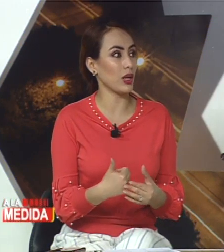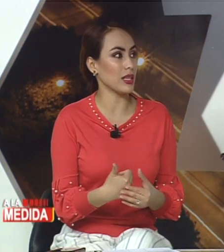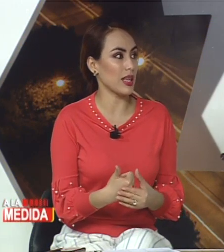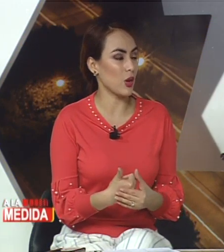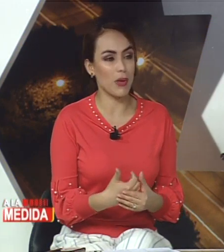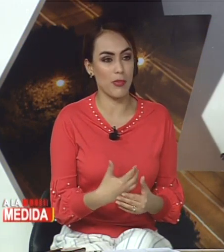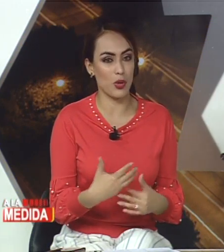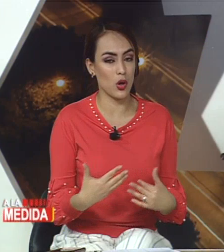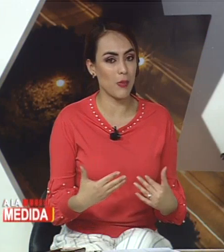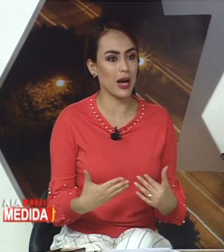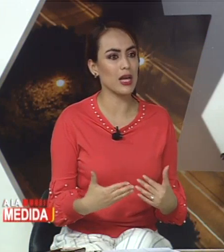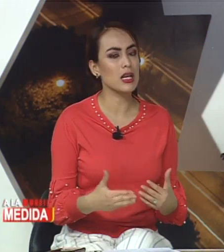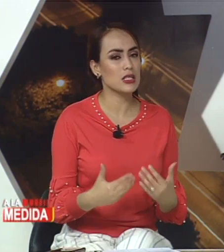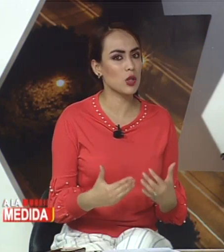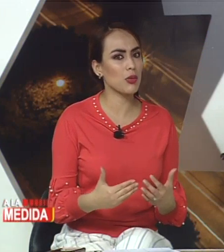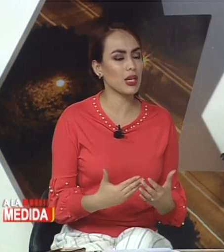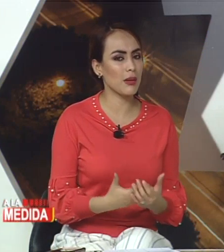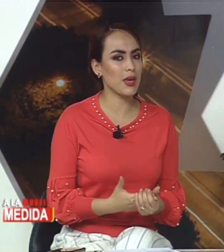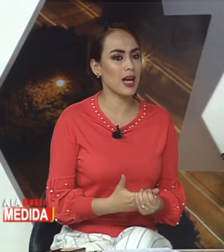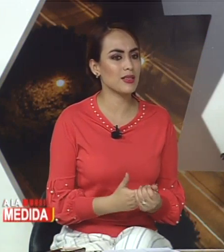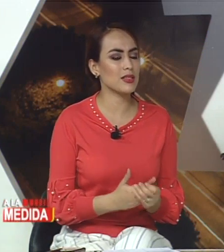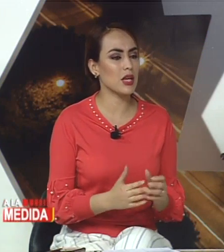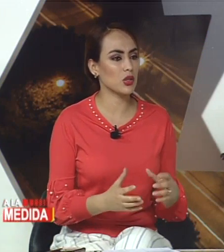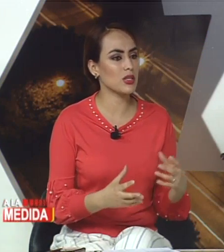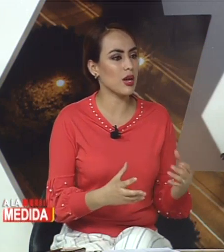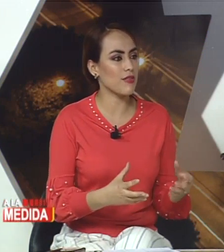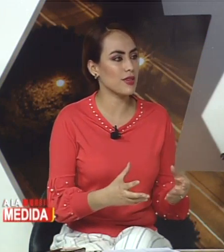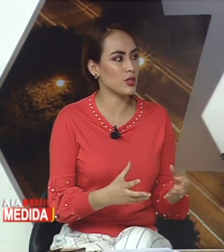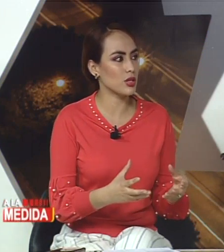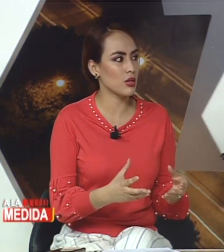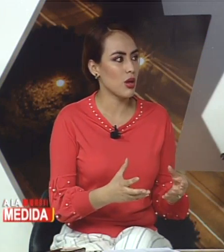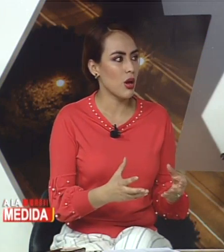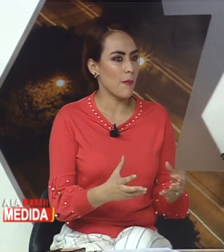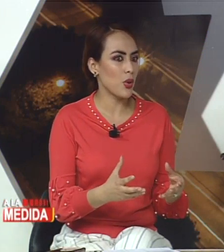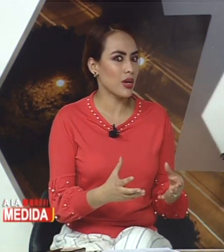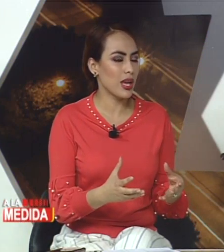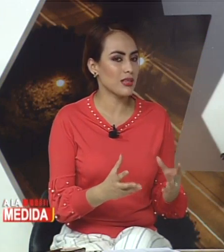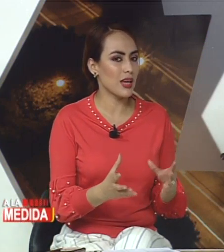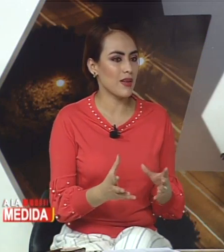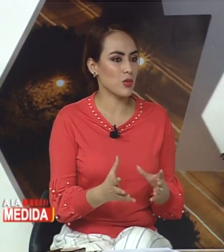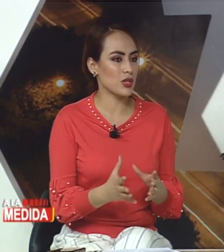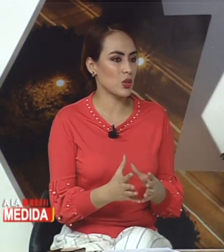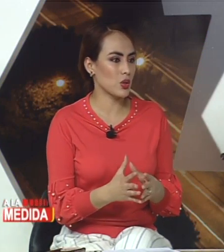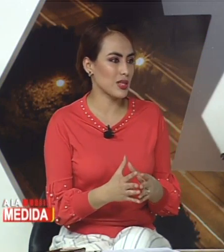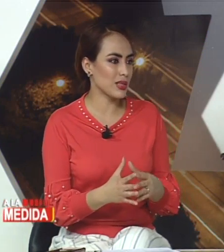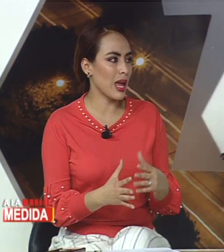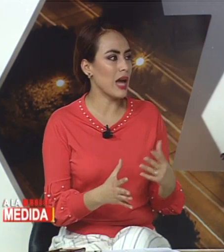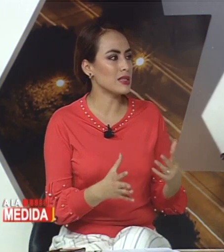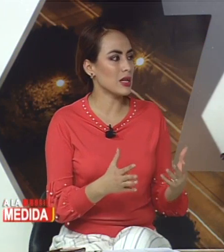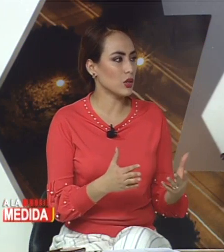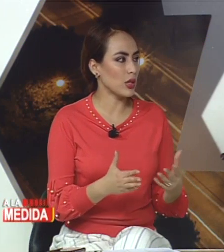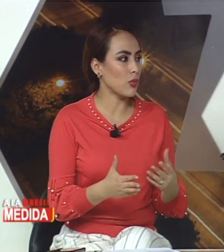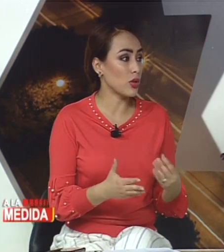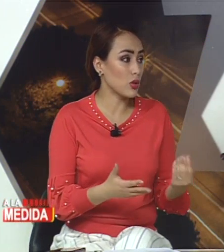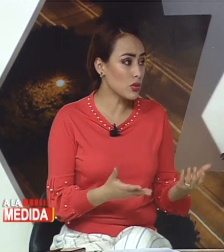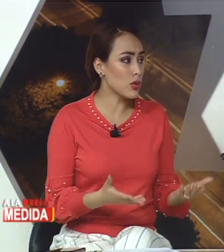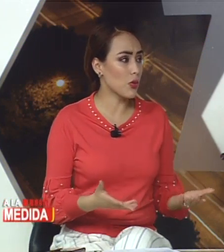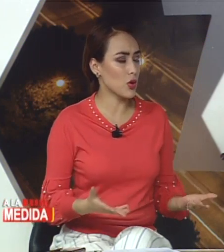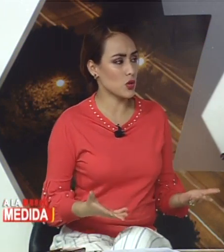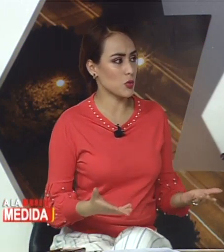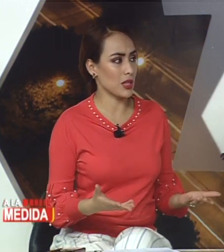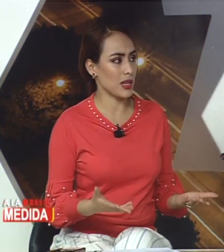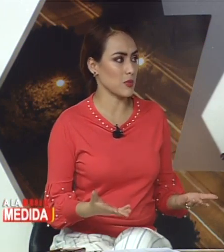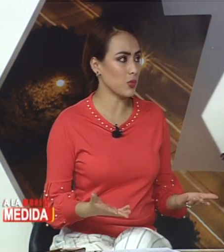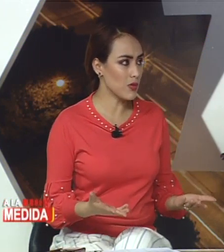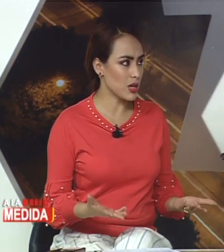tiene todo el dinero para poderlo pagar sino porque también hacen ciertos sacrificios porque sabemos entonces que hay cierto temor incluso